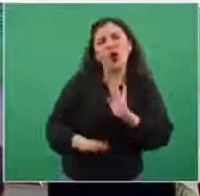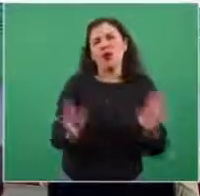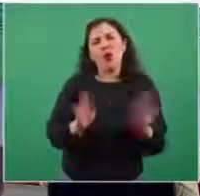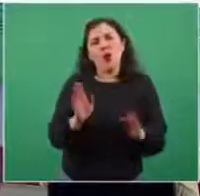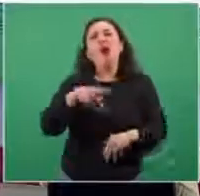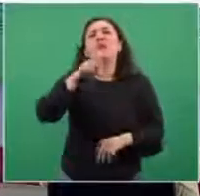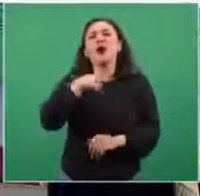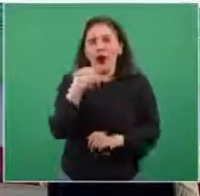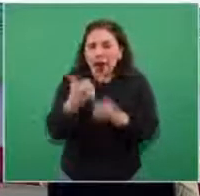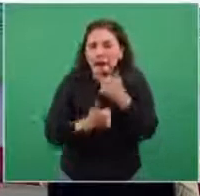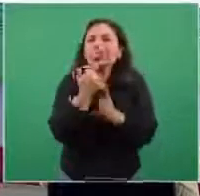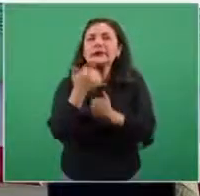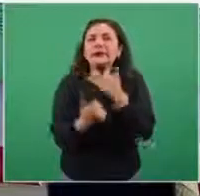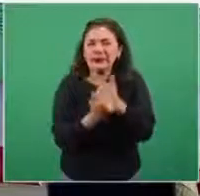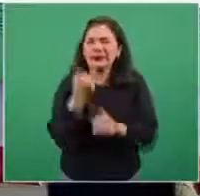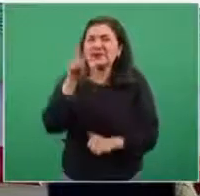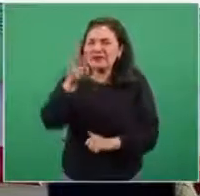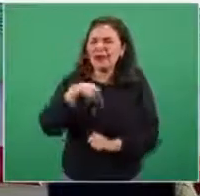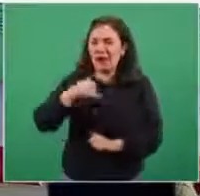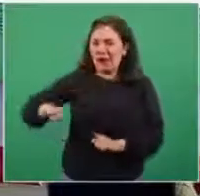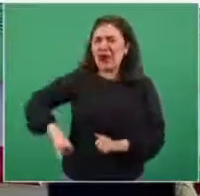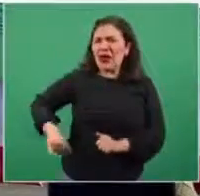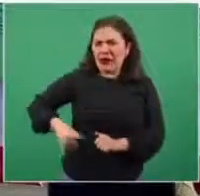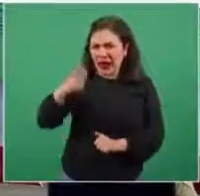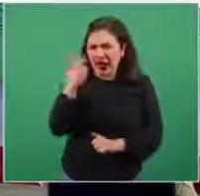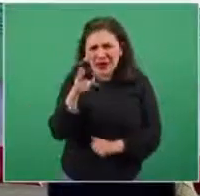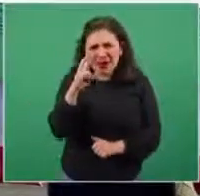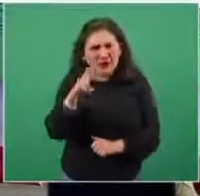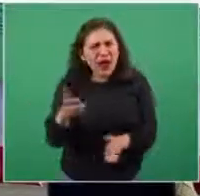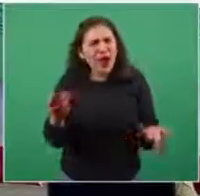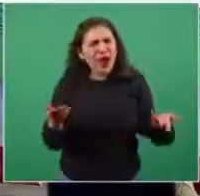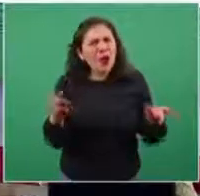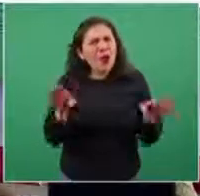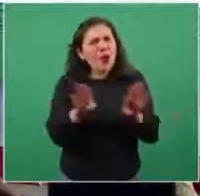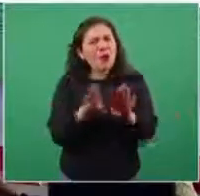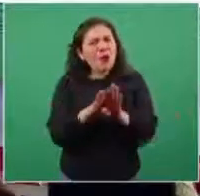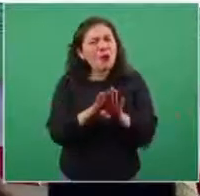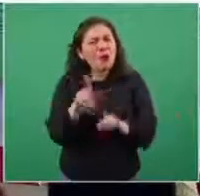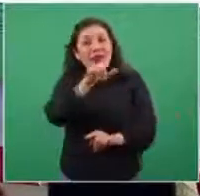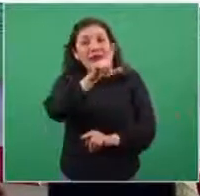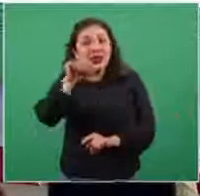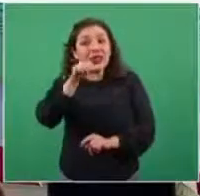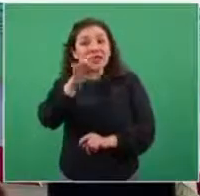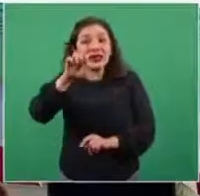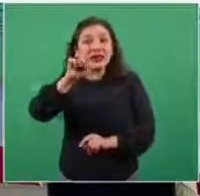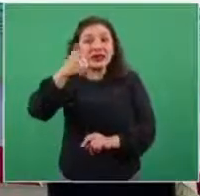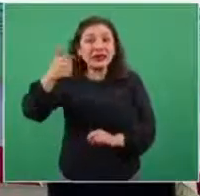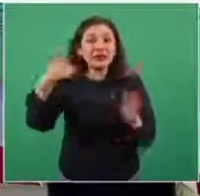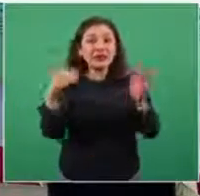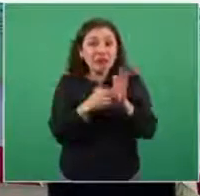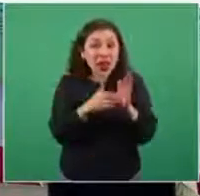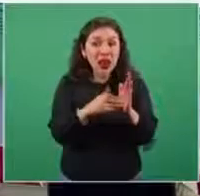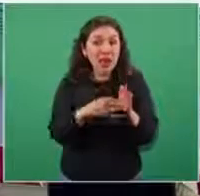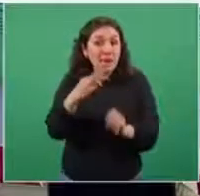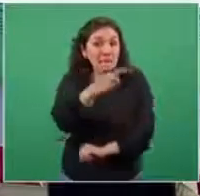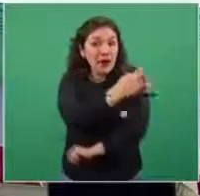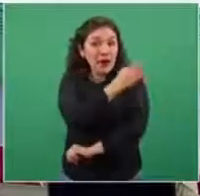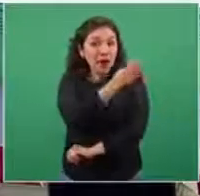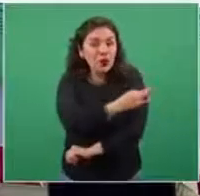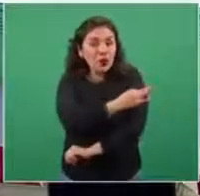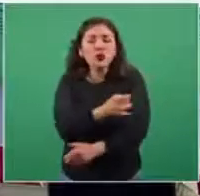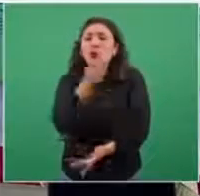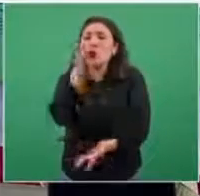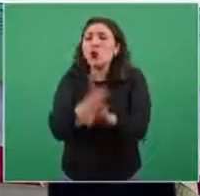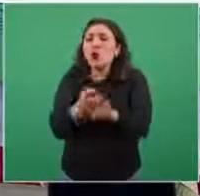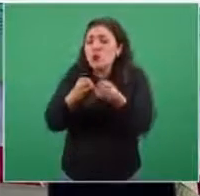estamos buscando. Nos llama mucho la atención que en este momento para las 766 mil sólo se hayan perdido estas